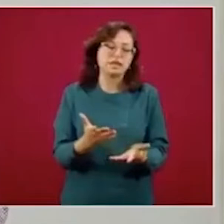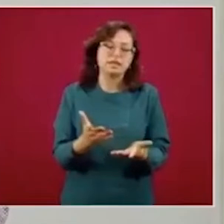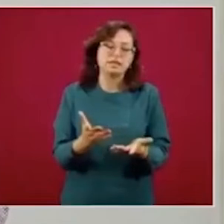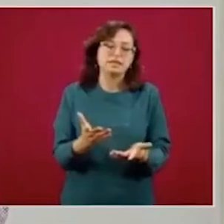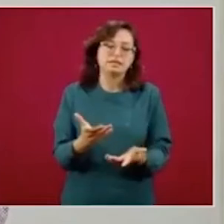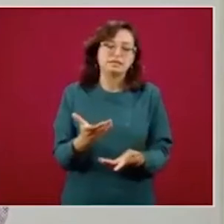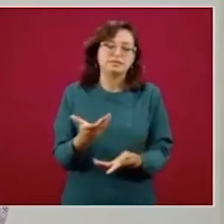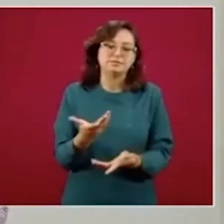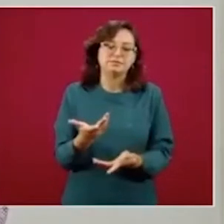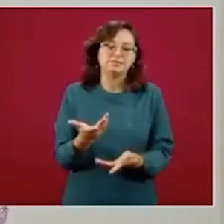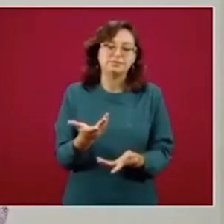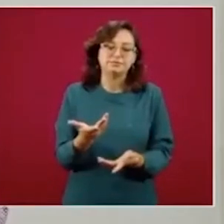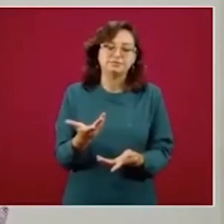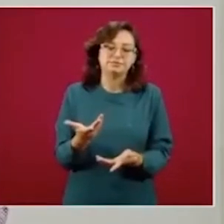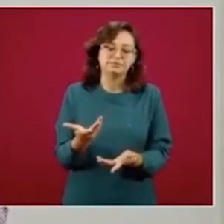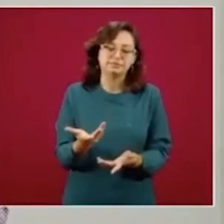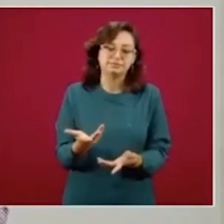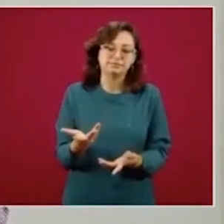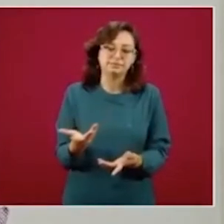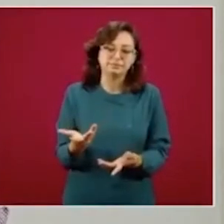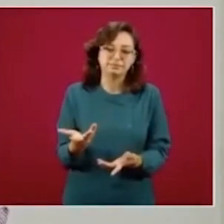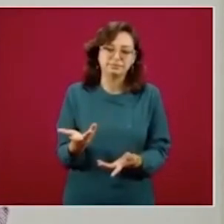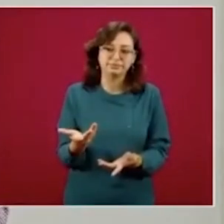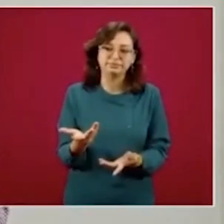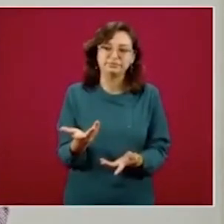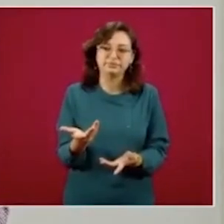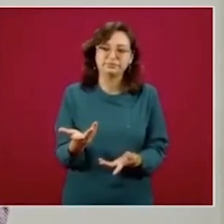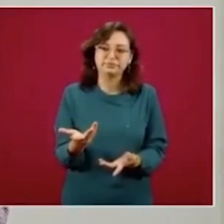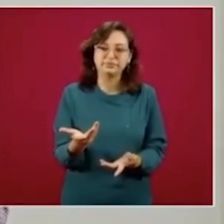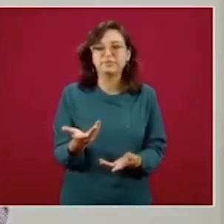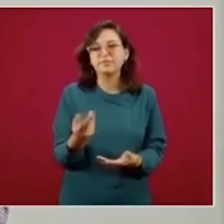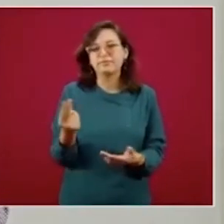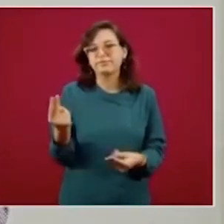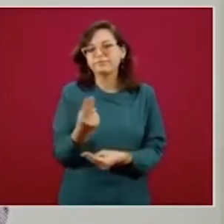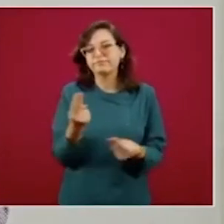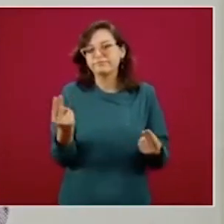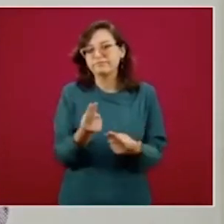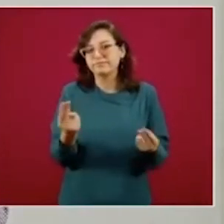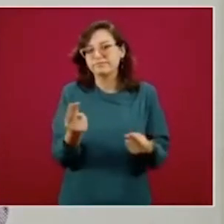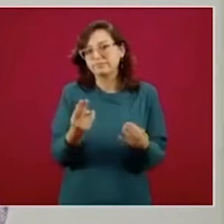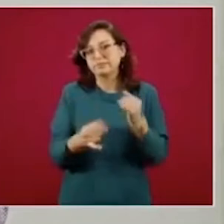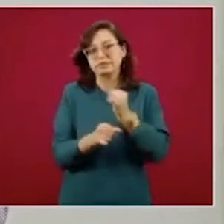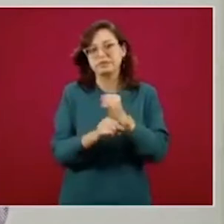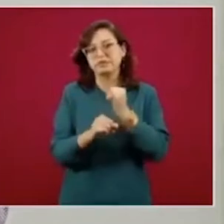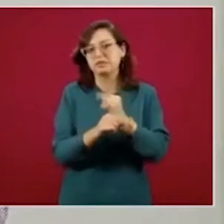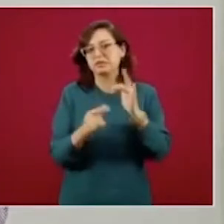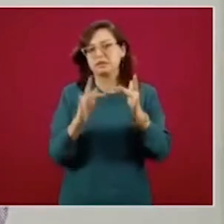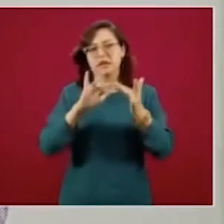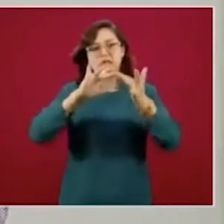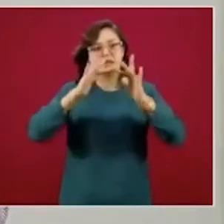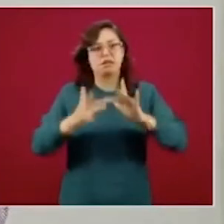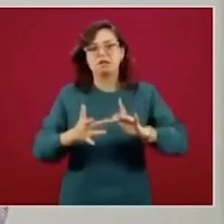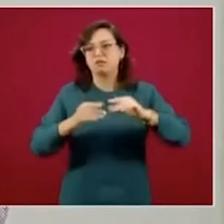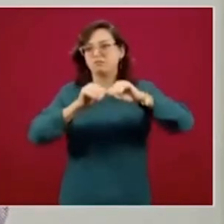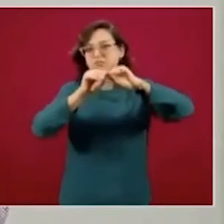una red mayorista de datos. Entonces, nosotros vimos que ahí había